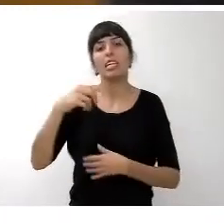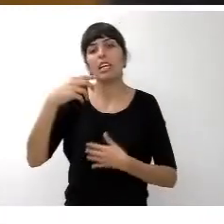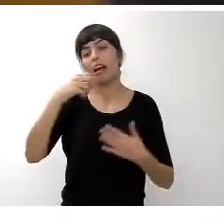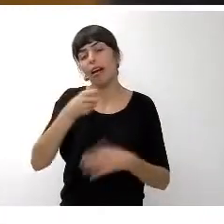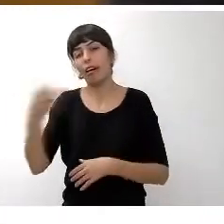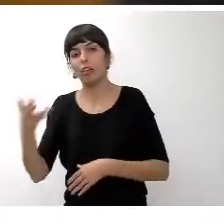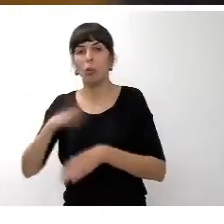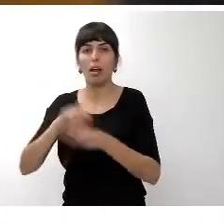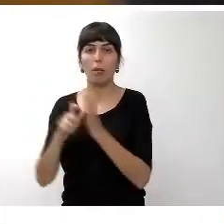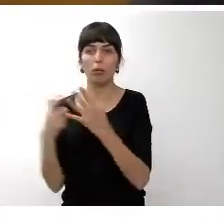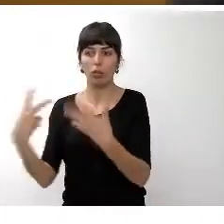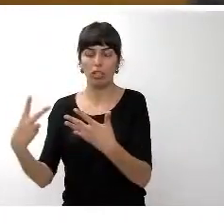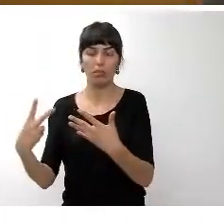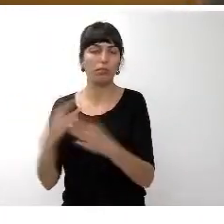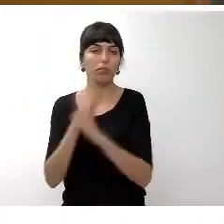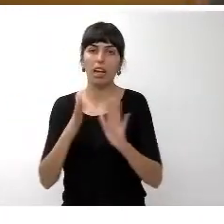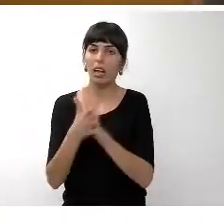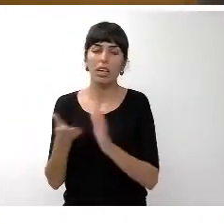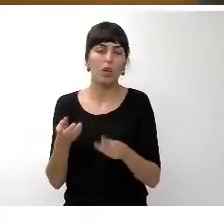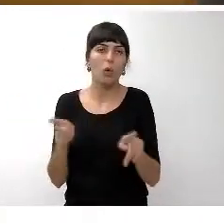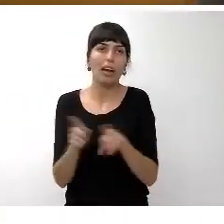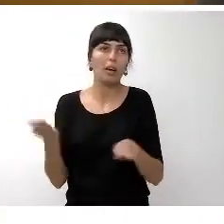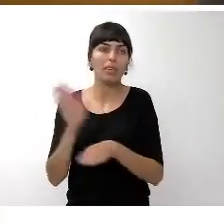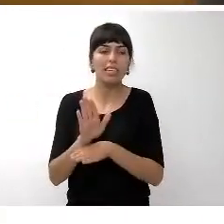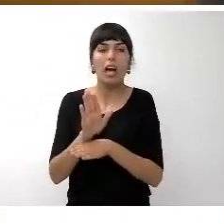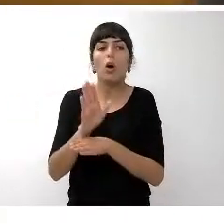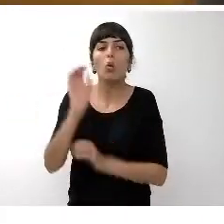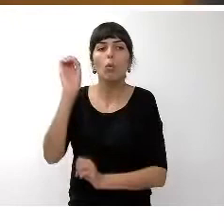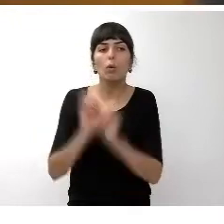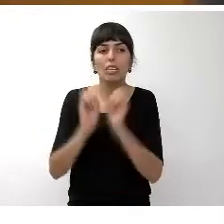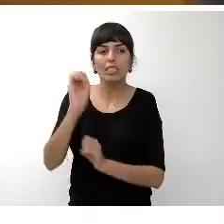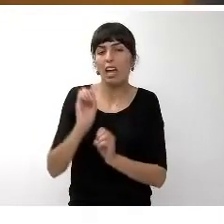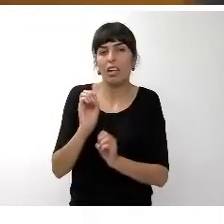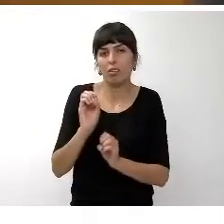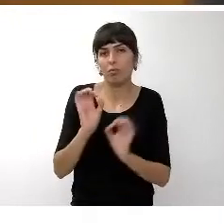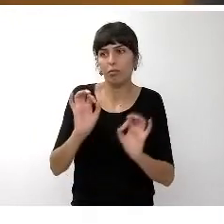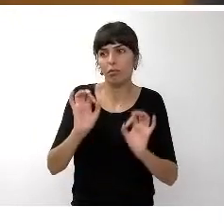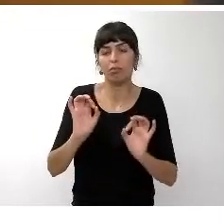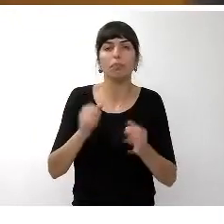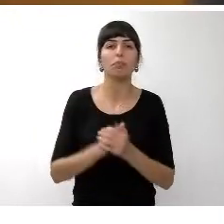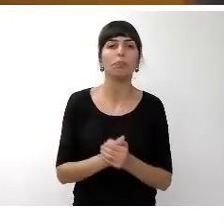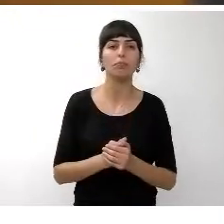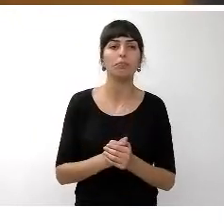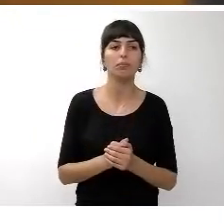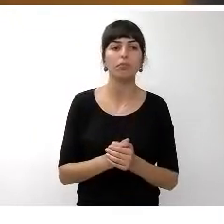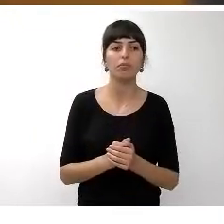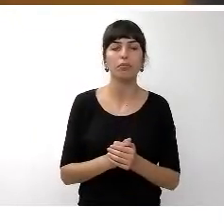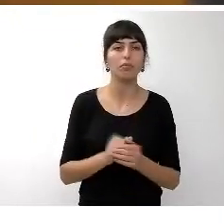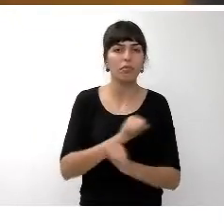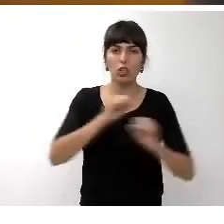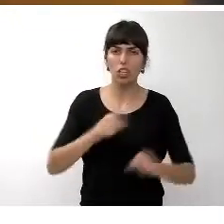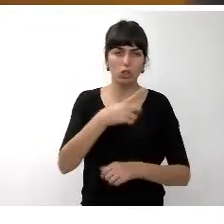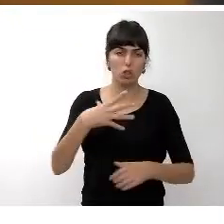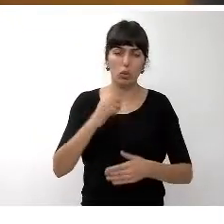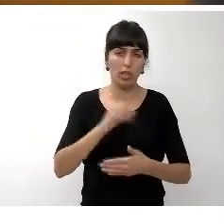lo que representa un crecimiento del 10,38% a nivel consolidado 150 quedan por dilucidar nuevas